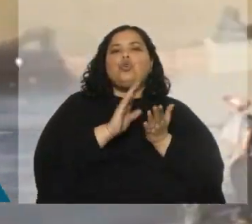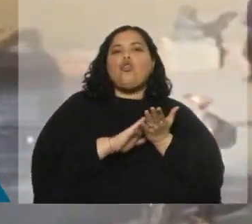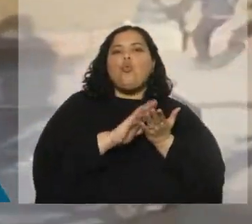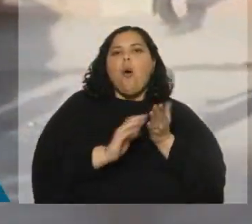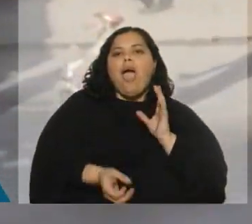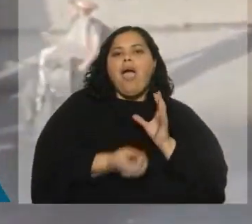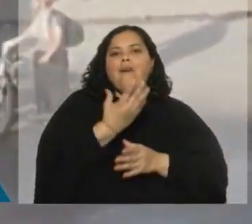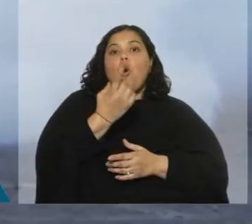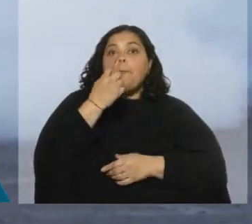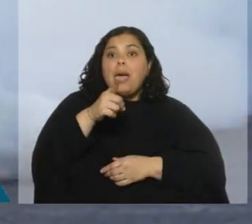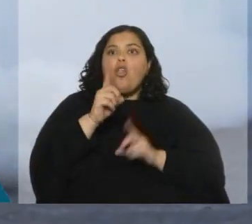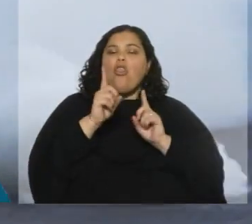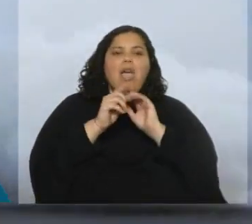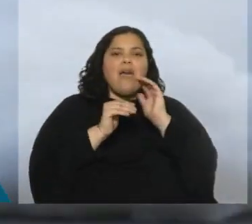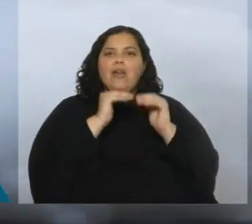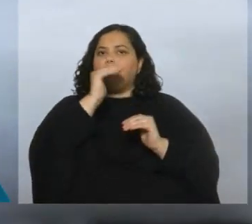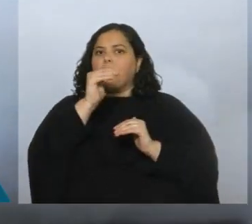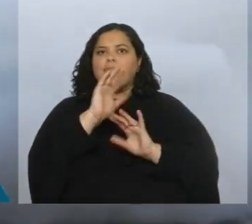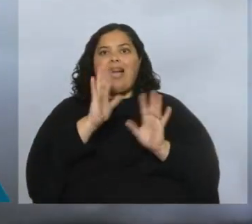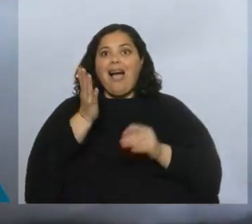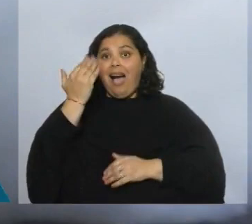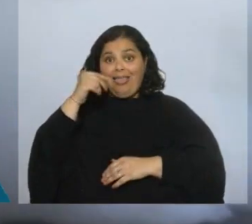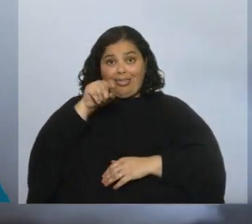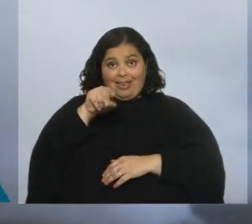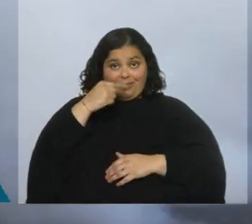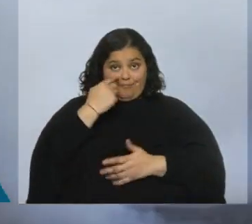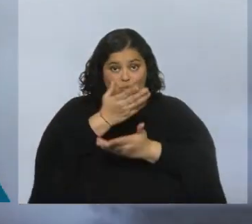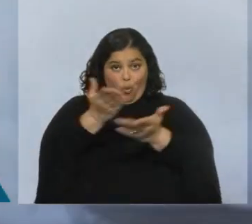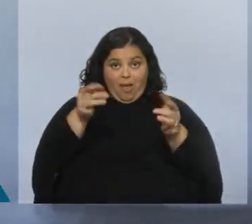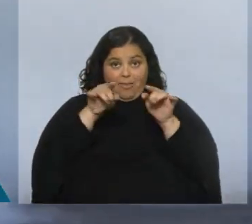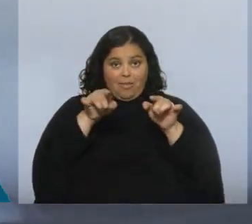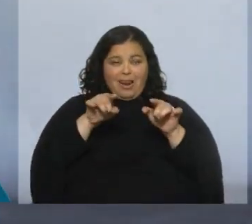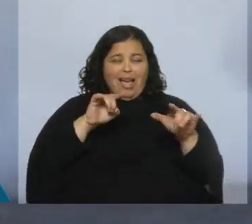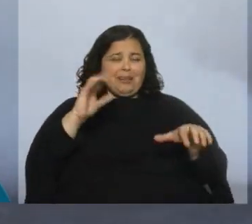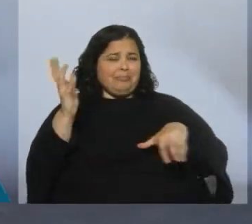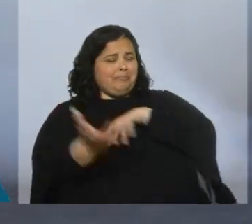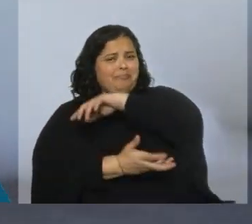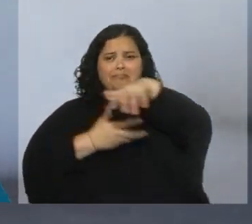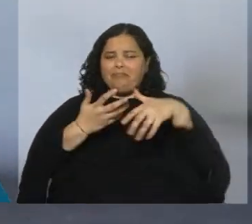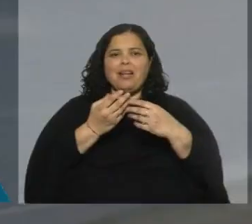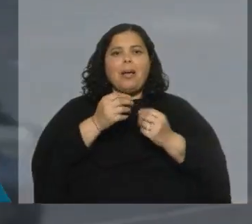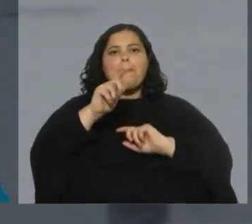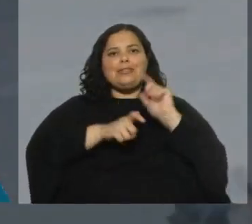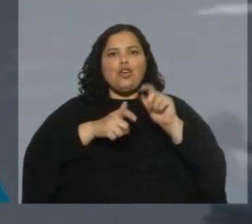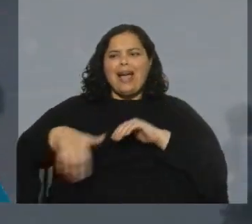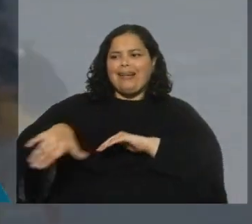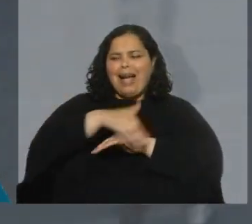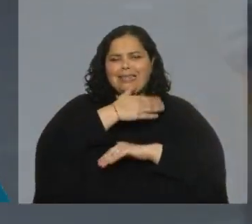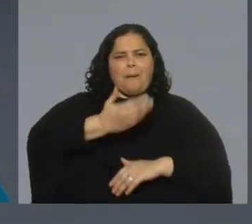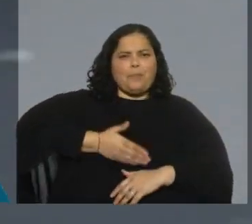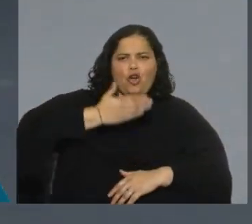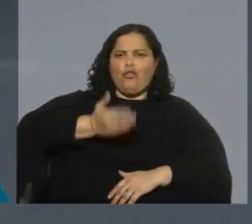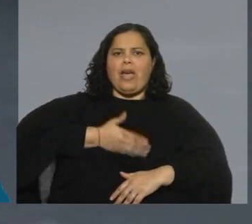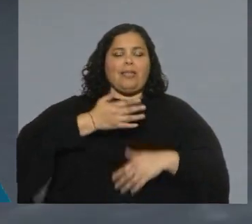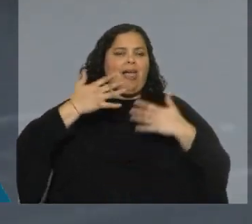superar aquello que llevó, estamos viendo ahí imágenes, aquello que llevó a tanta gente a las calles, que es superar las